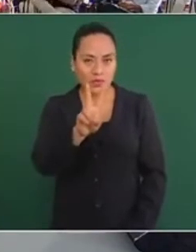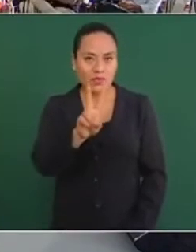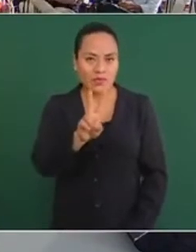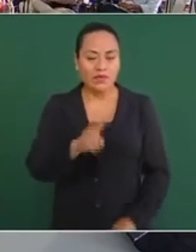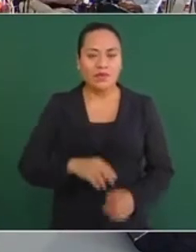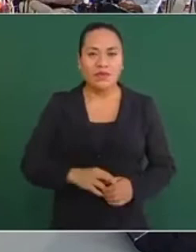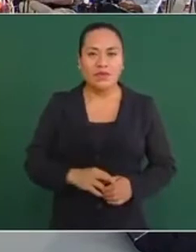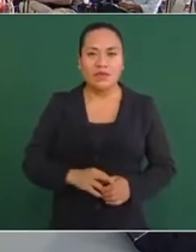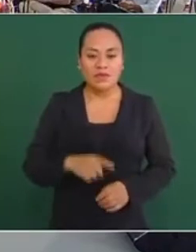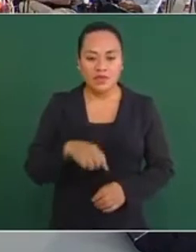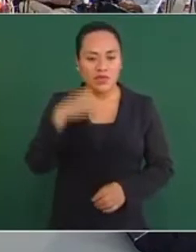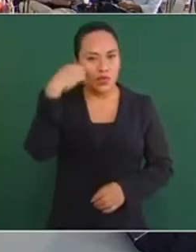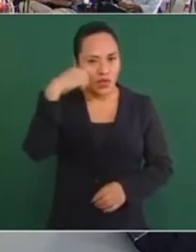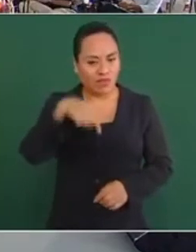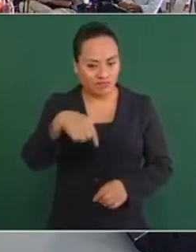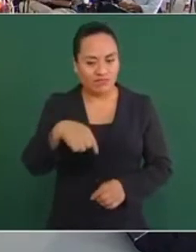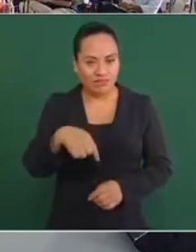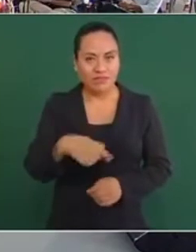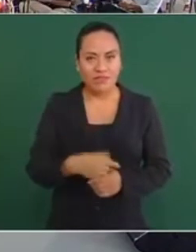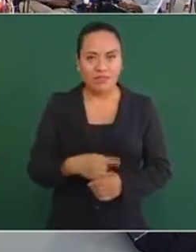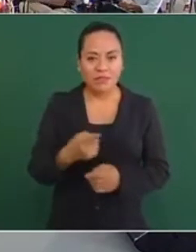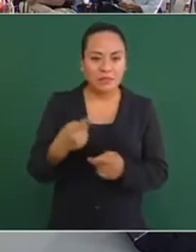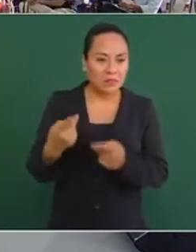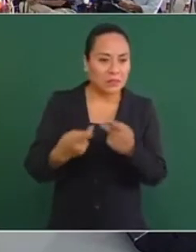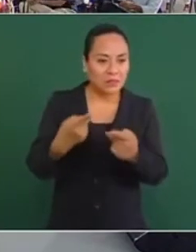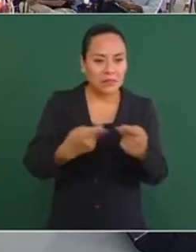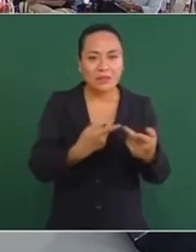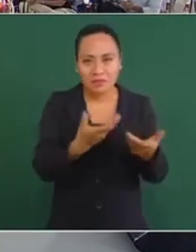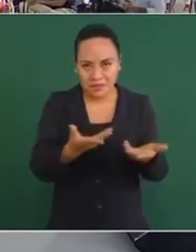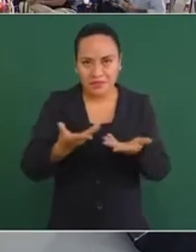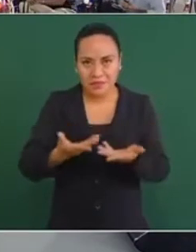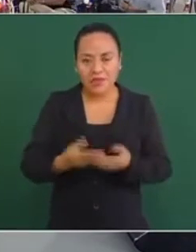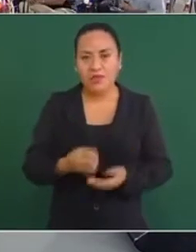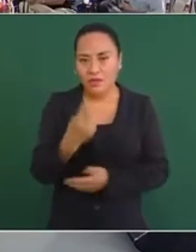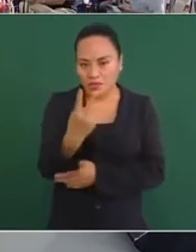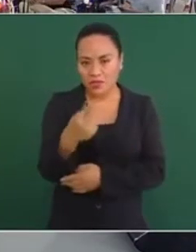Dos oaxaqueños, ustedes dos.